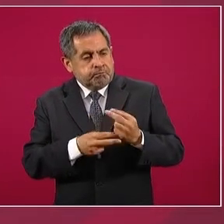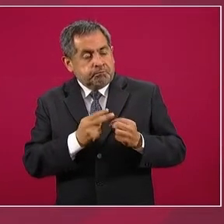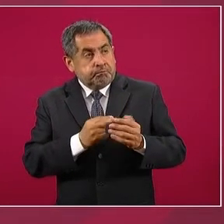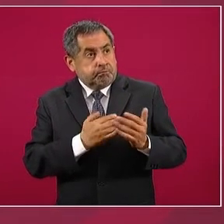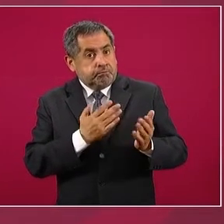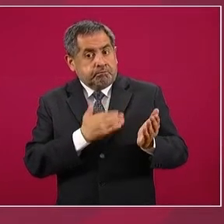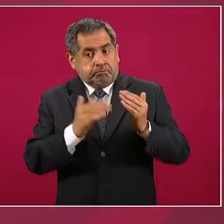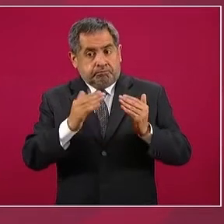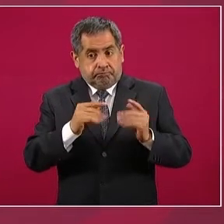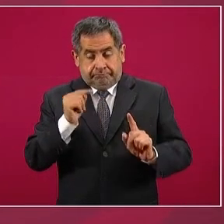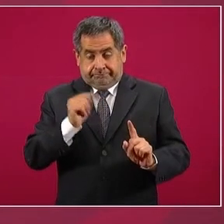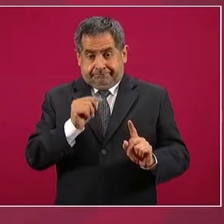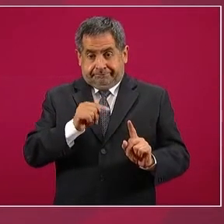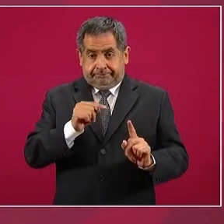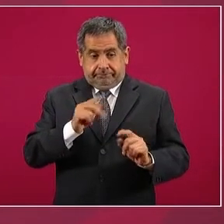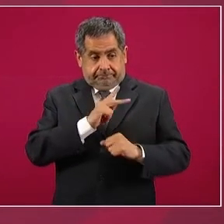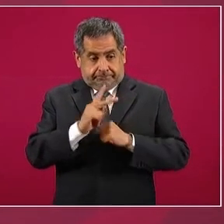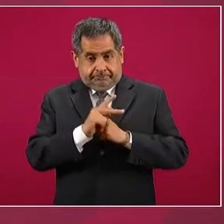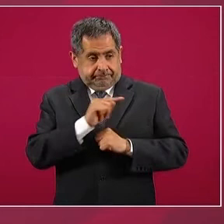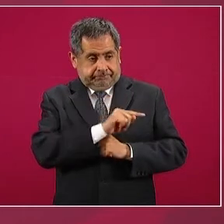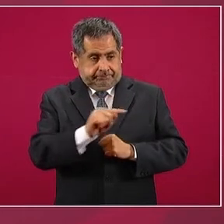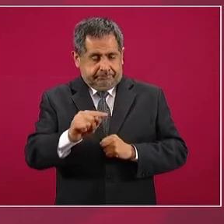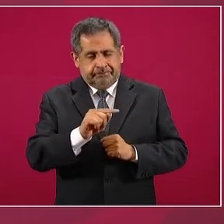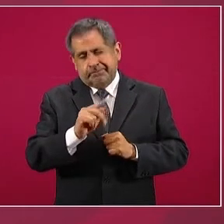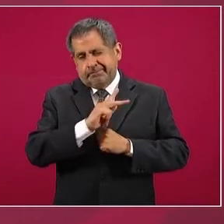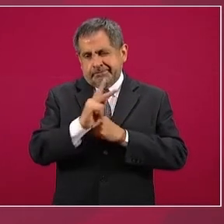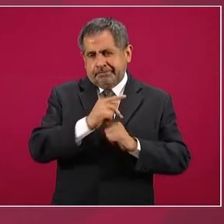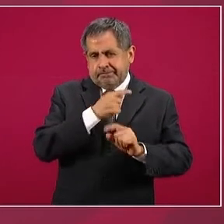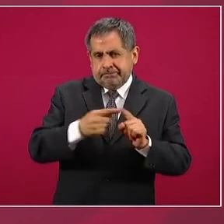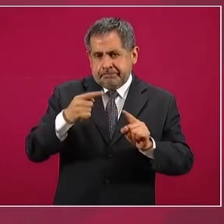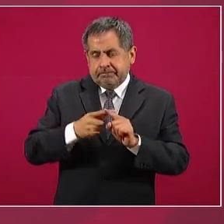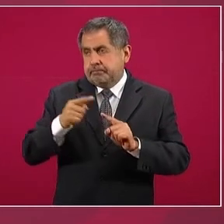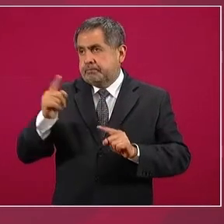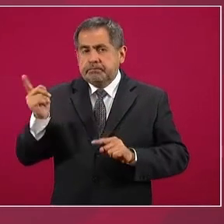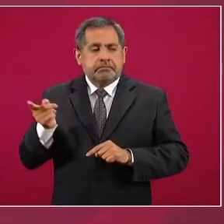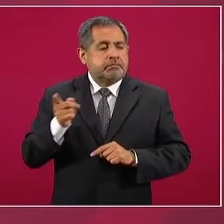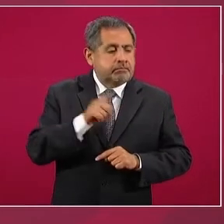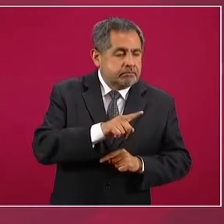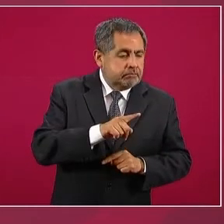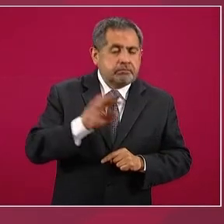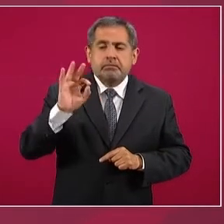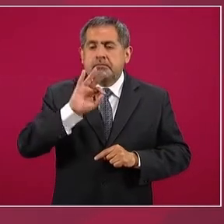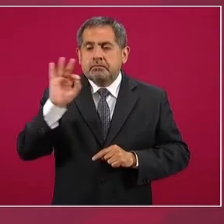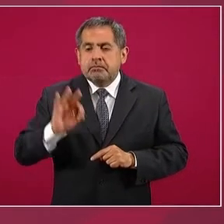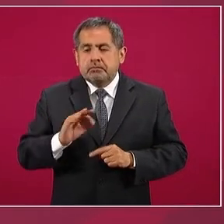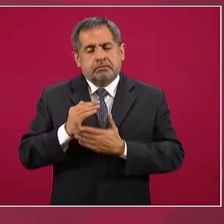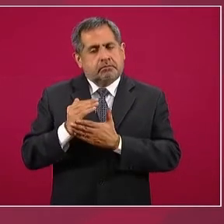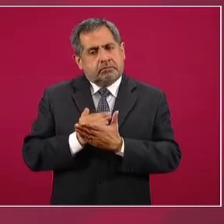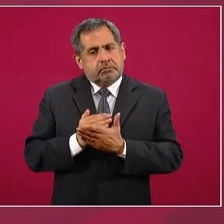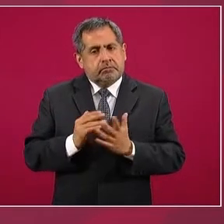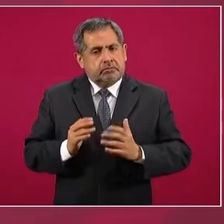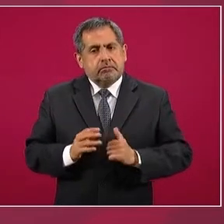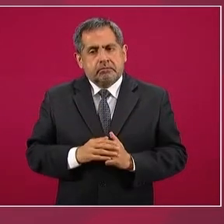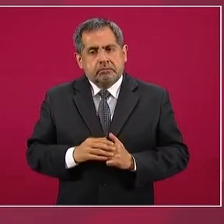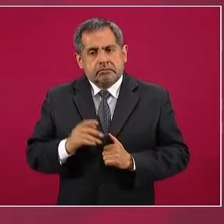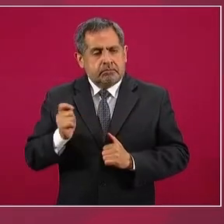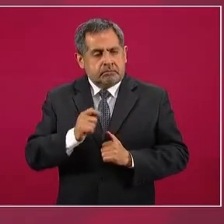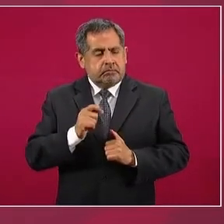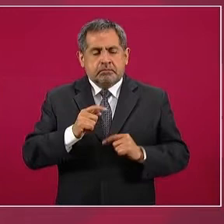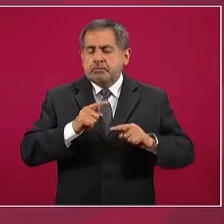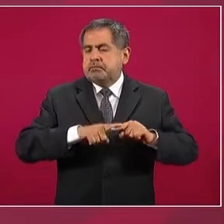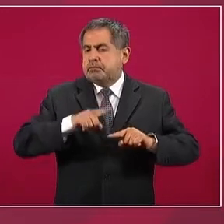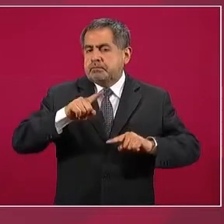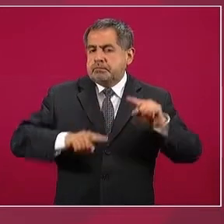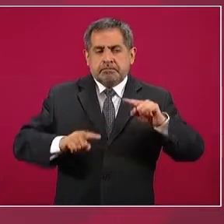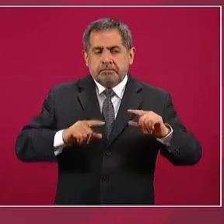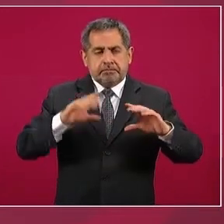países medios, se ajusten